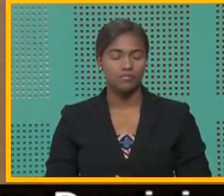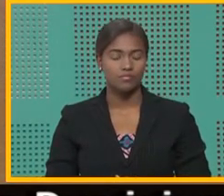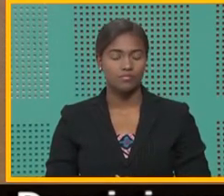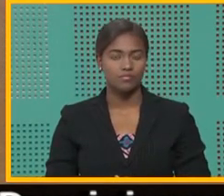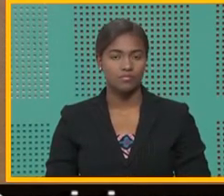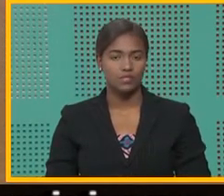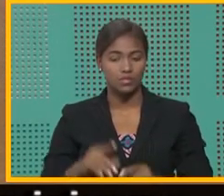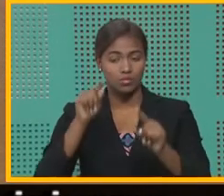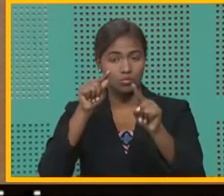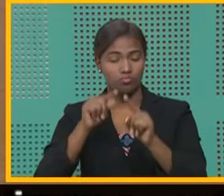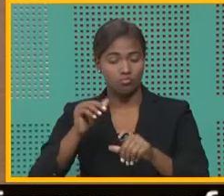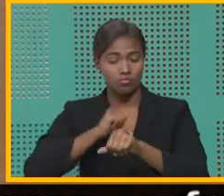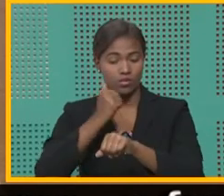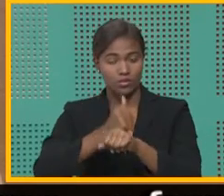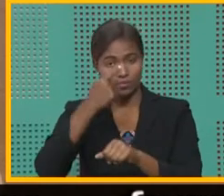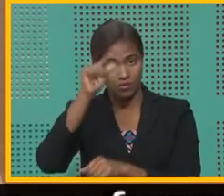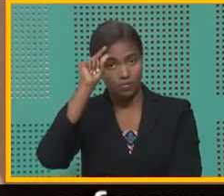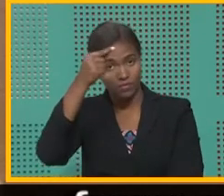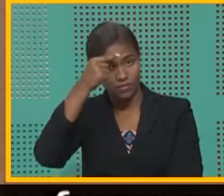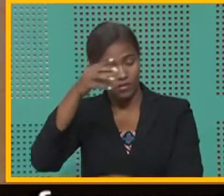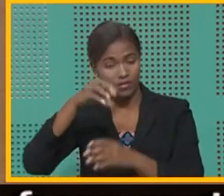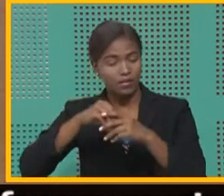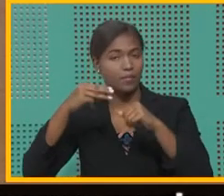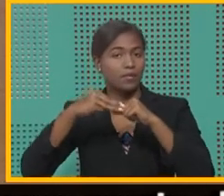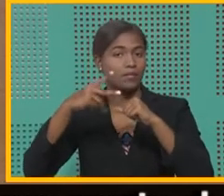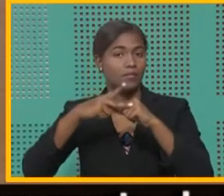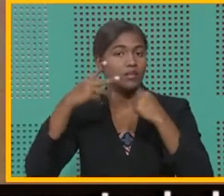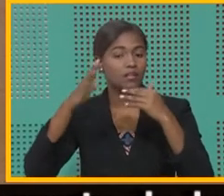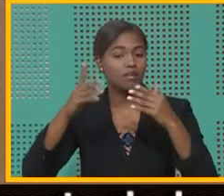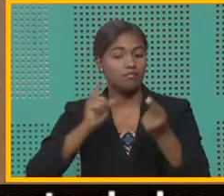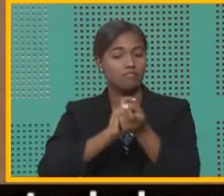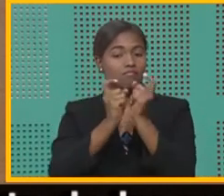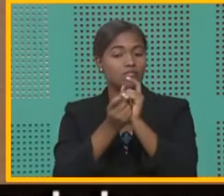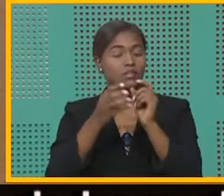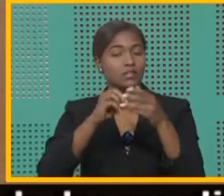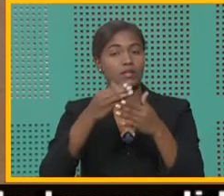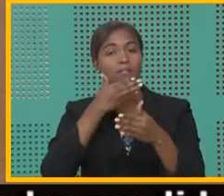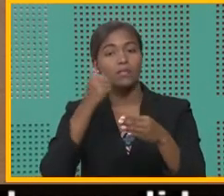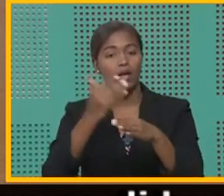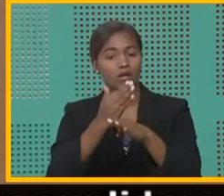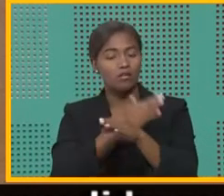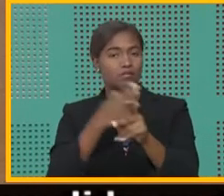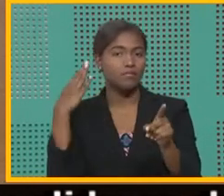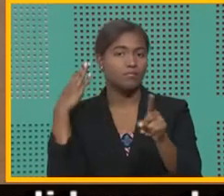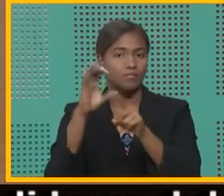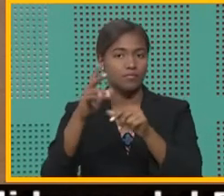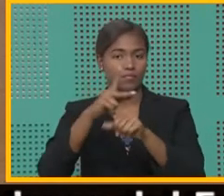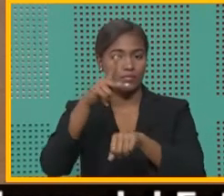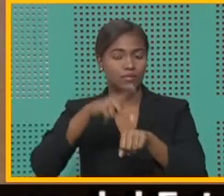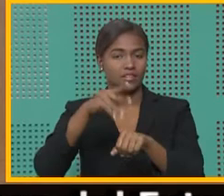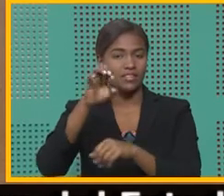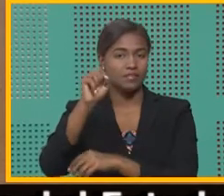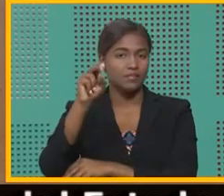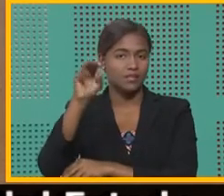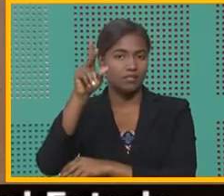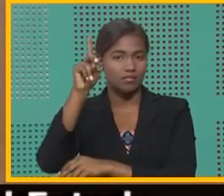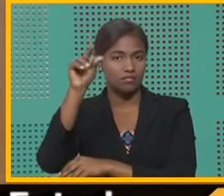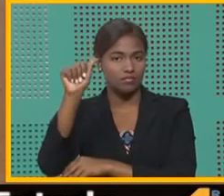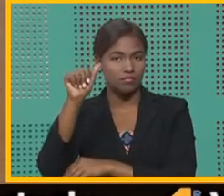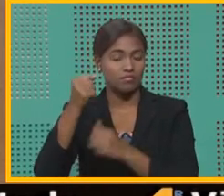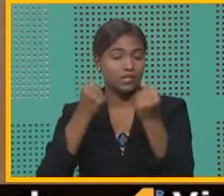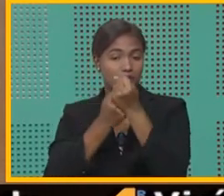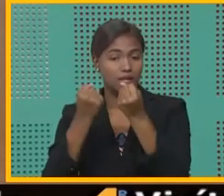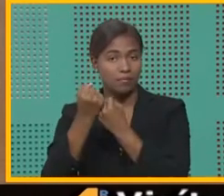Las medidas aplicadas por el gobierno en Monteplata se han traducido en la mejora de la denominada provincia esmeralda. El apoyo a los